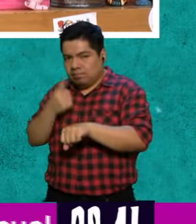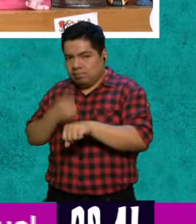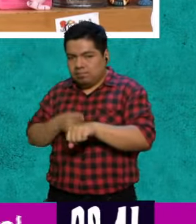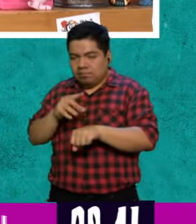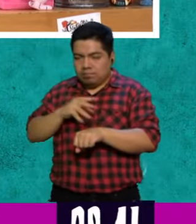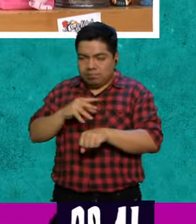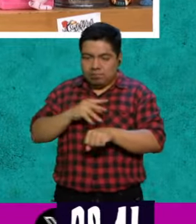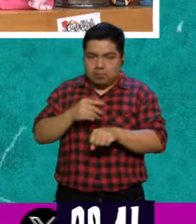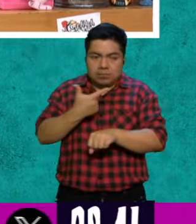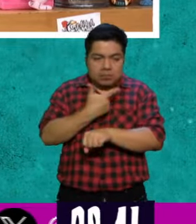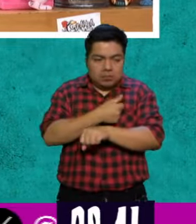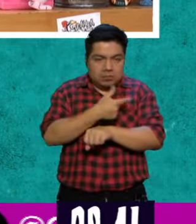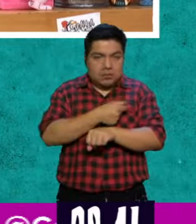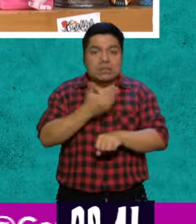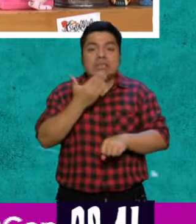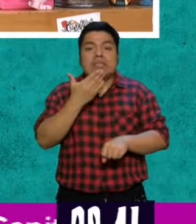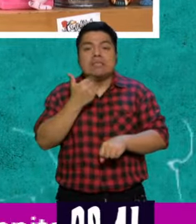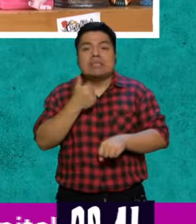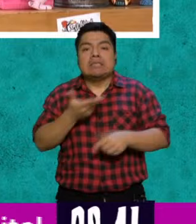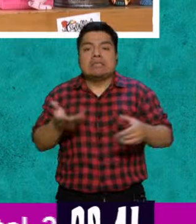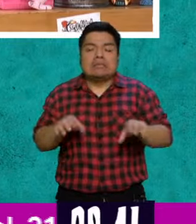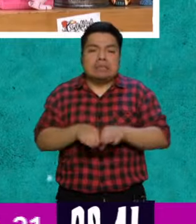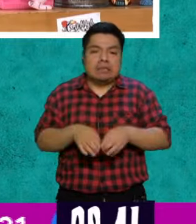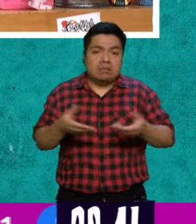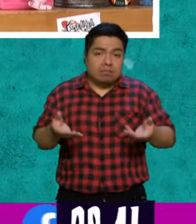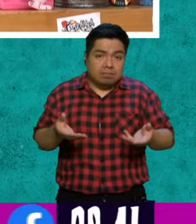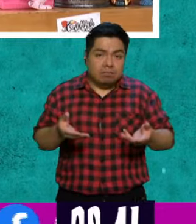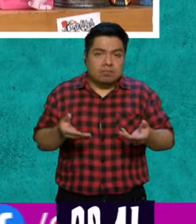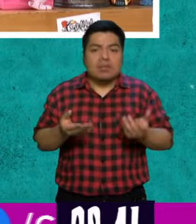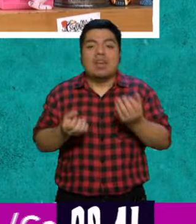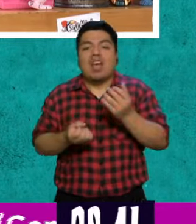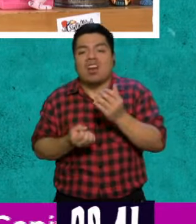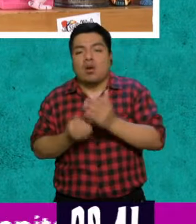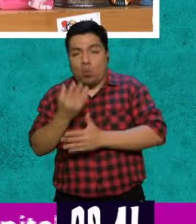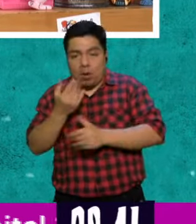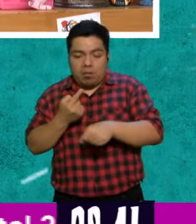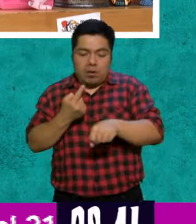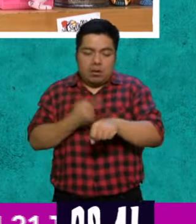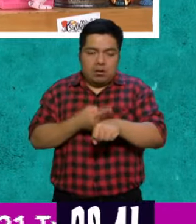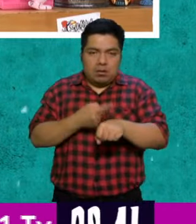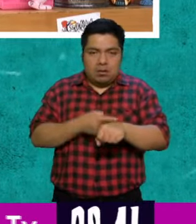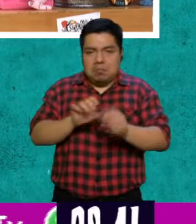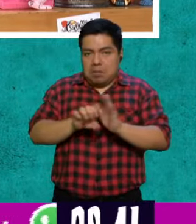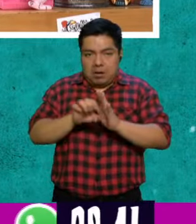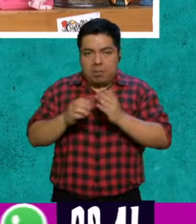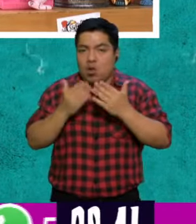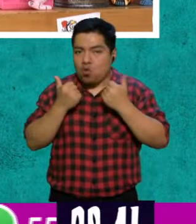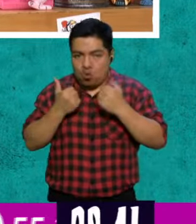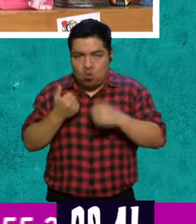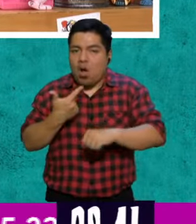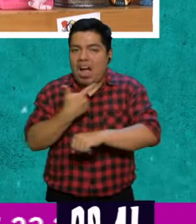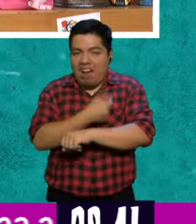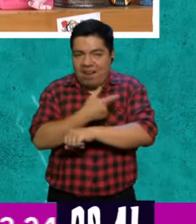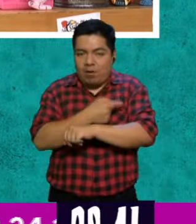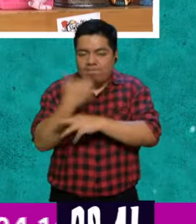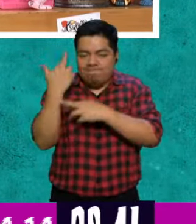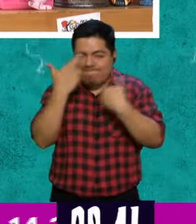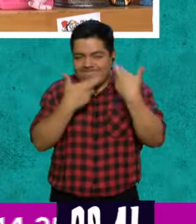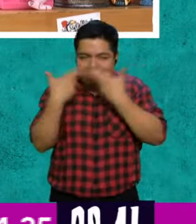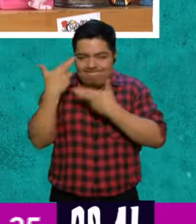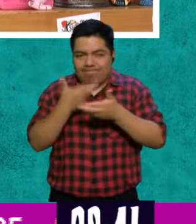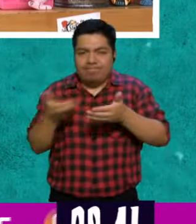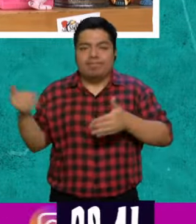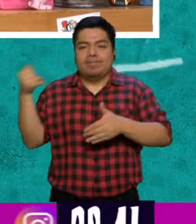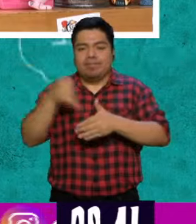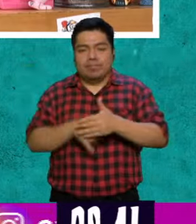existe vacuna? Sobre todo para otros padecimientos que no tienen vacuna. O que